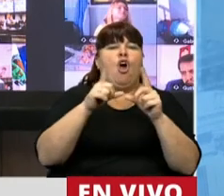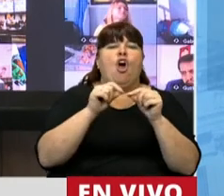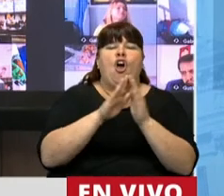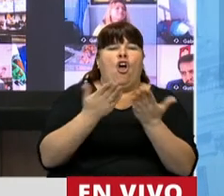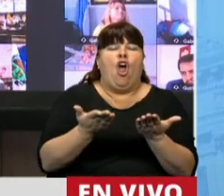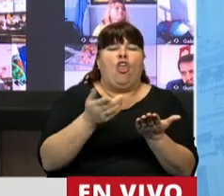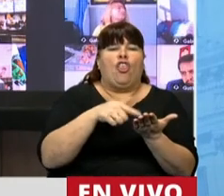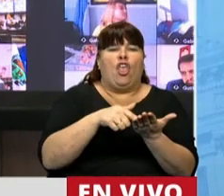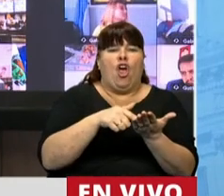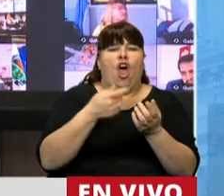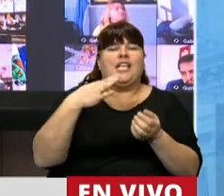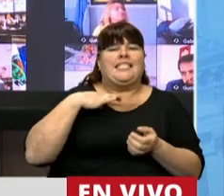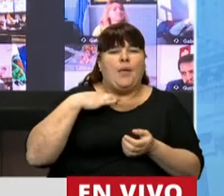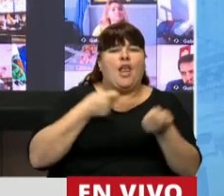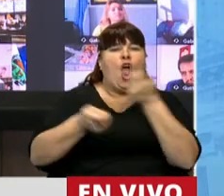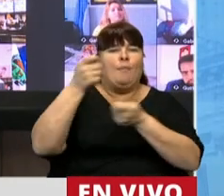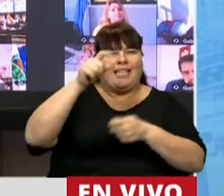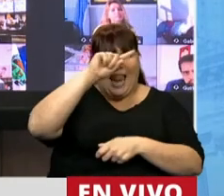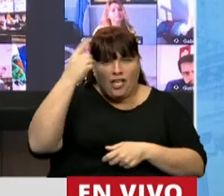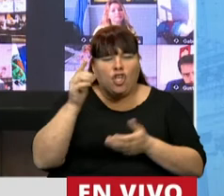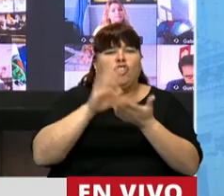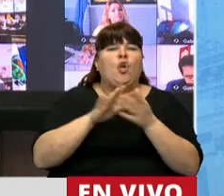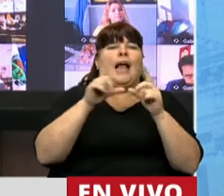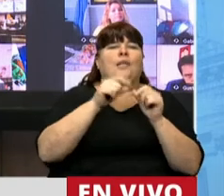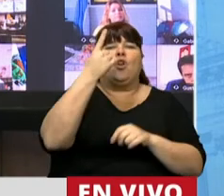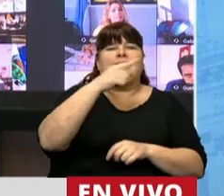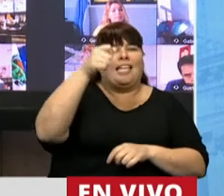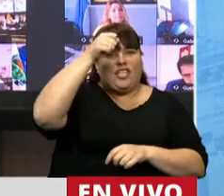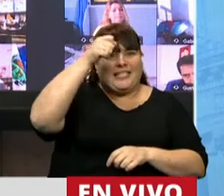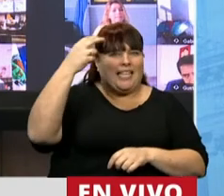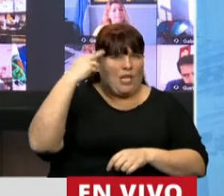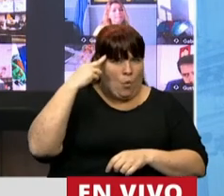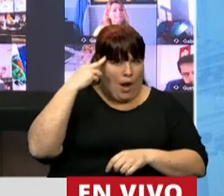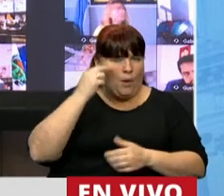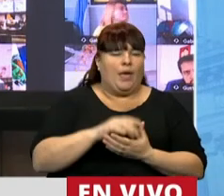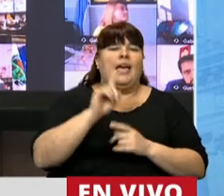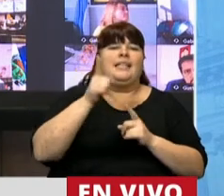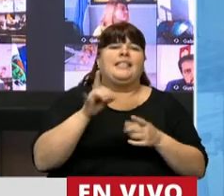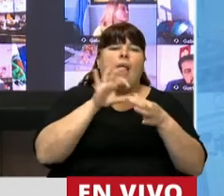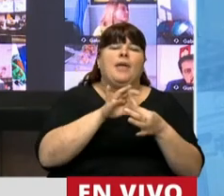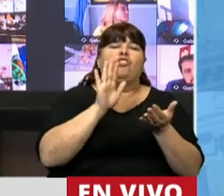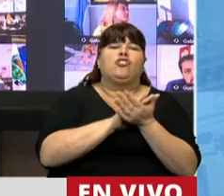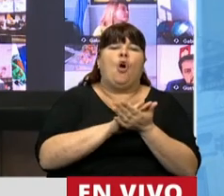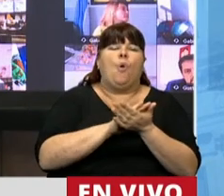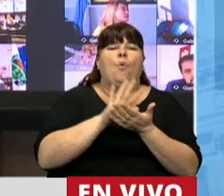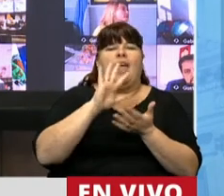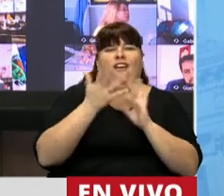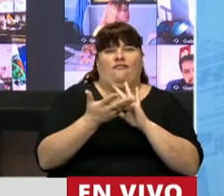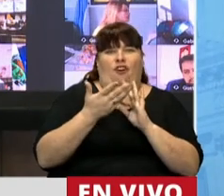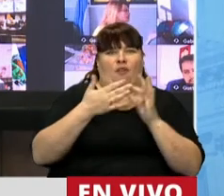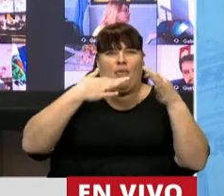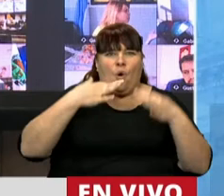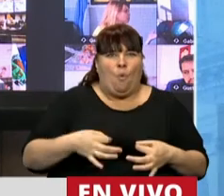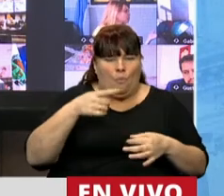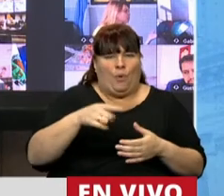Comercial de la Nación en cuanto al artículo 169 y en relación a la forma del acto constitutivo,